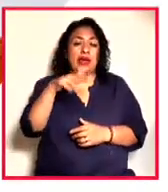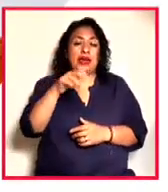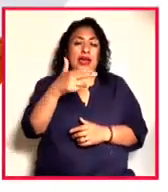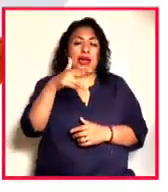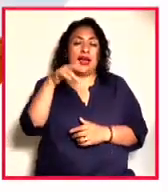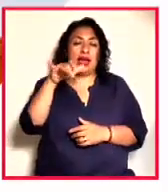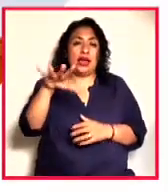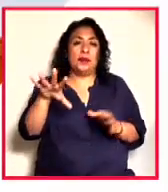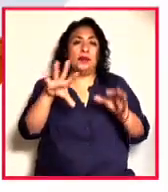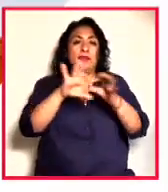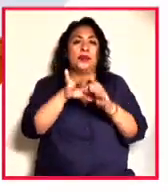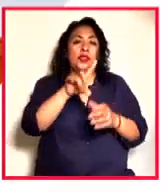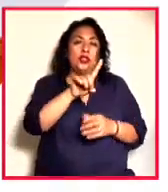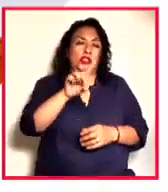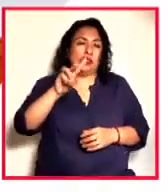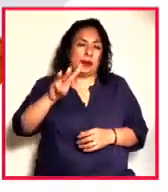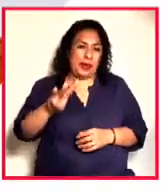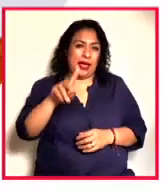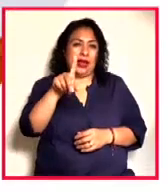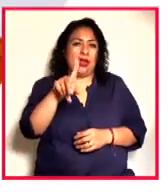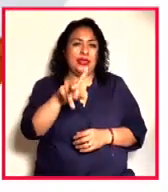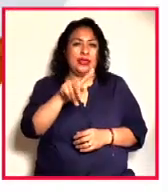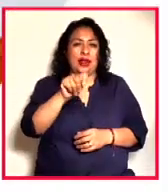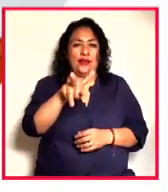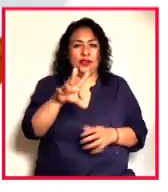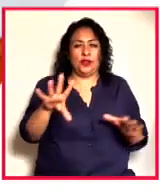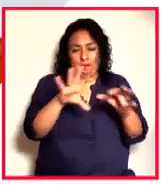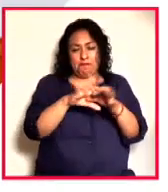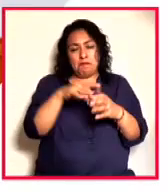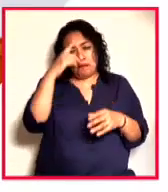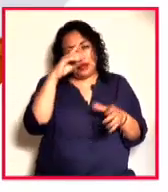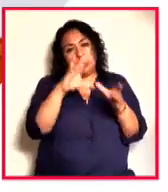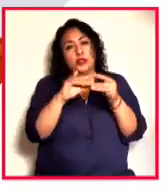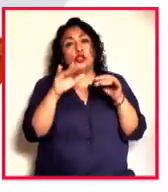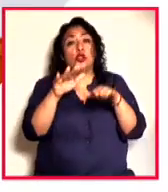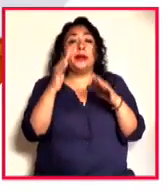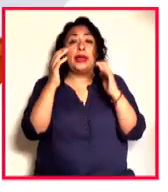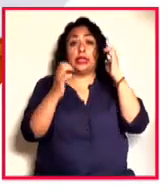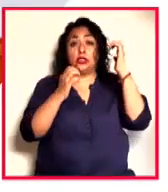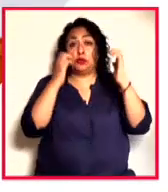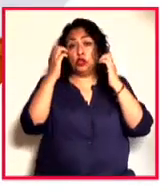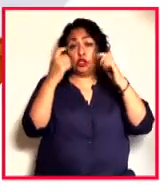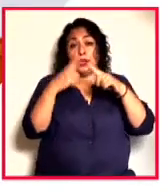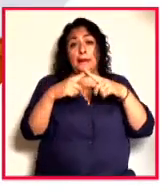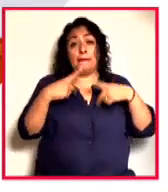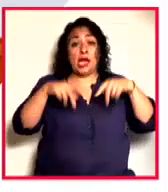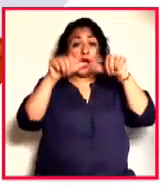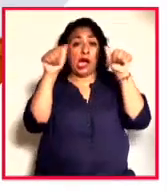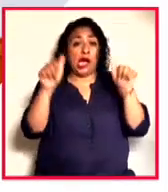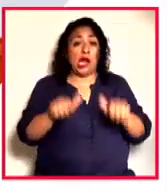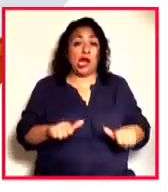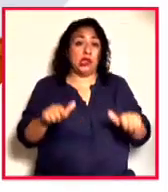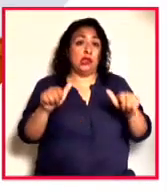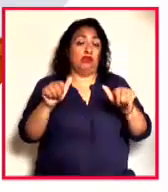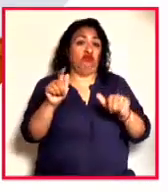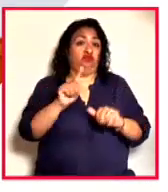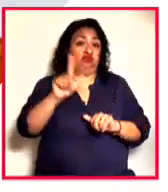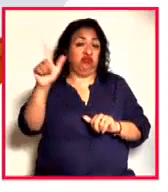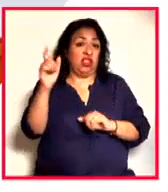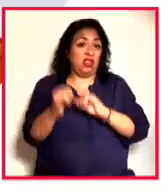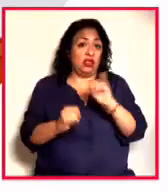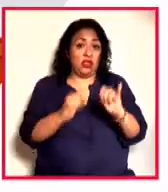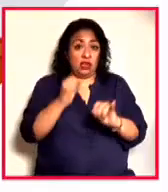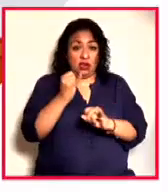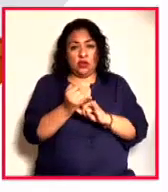de la mano de la Deutsche Welle, nuestra televisión aliada, para platicar de una exposición de un artista de renombre internacional, entre